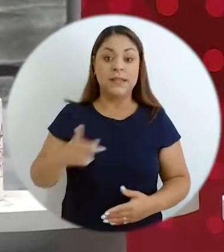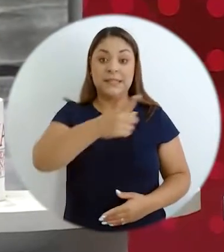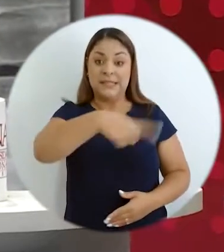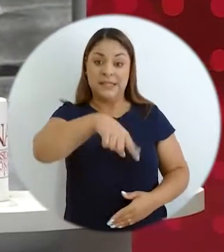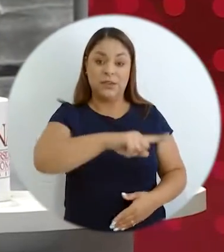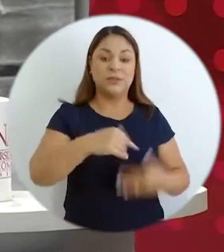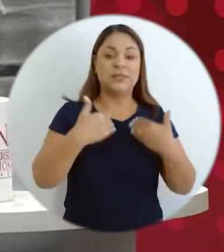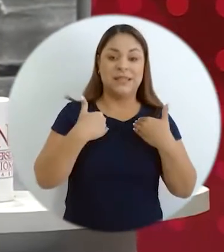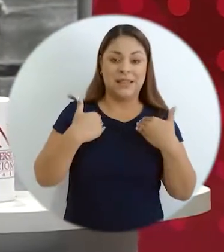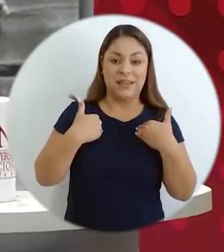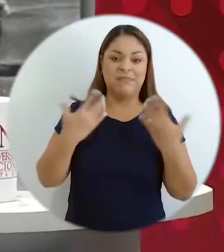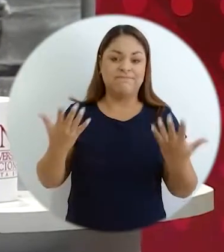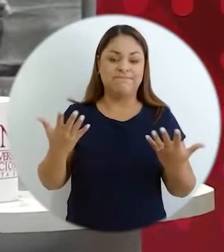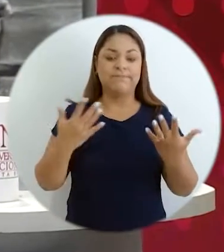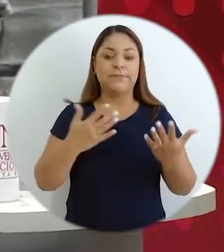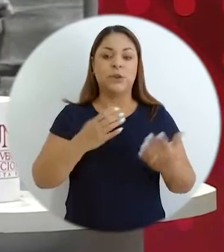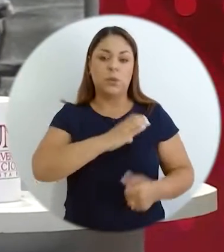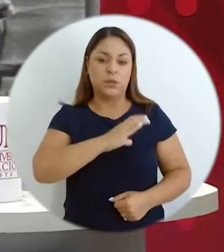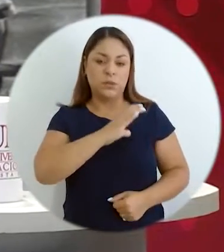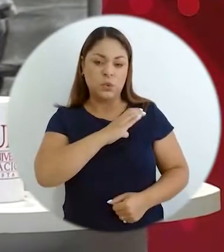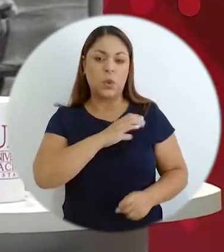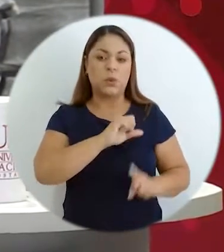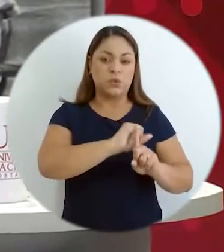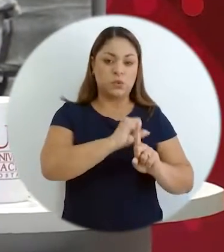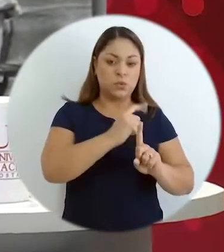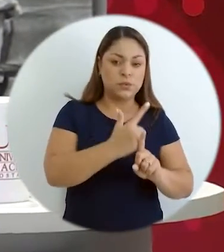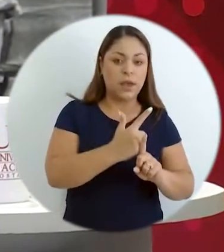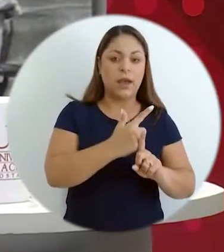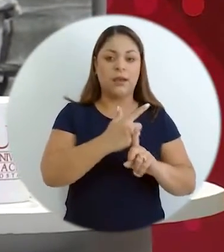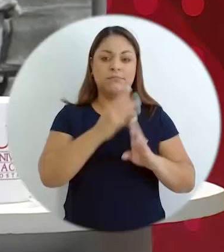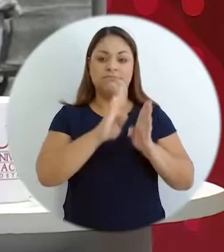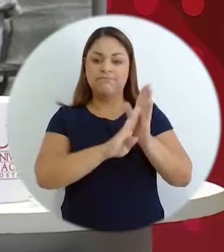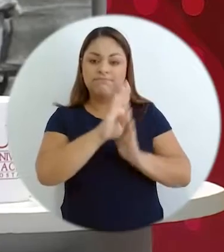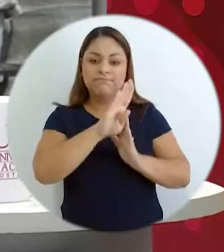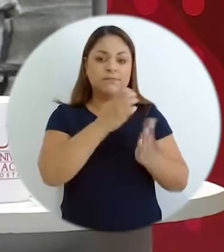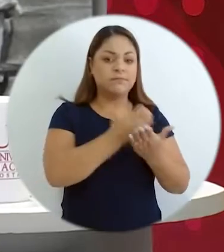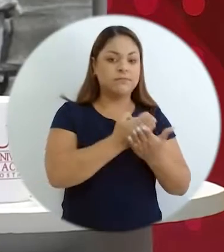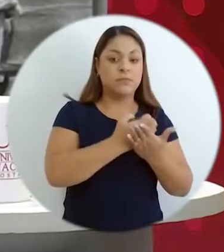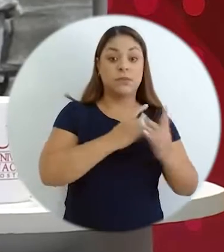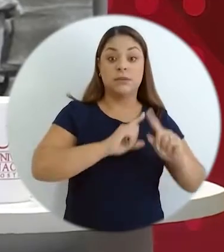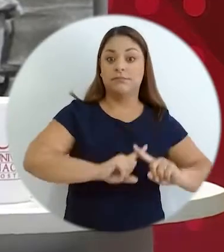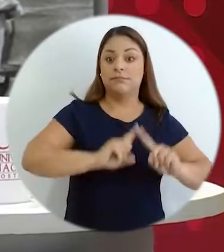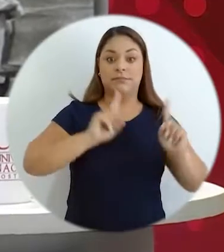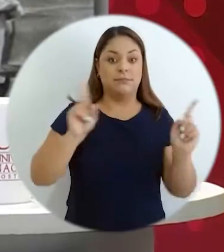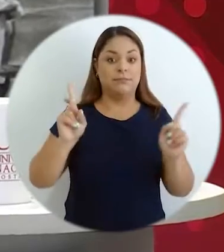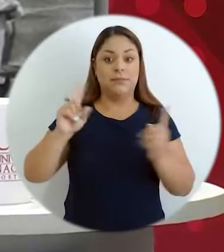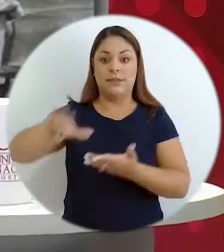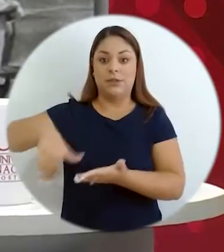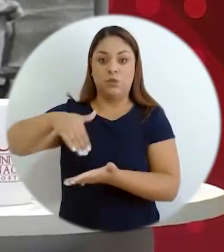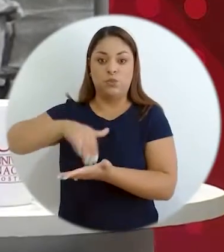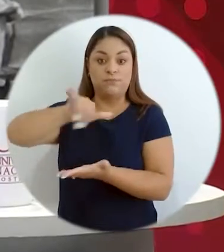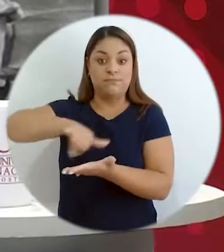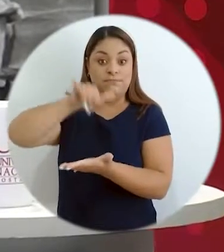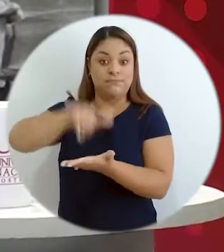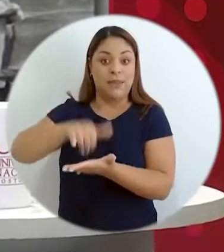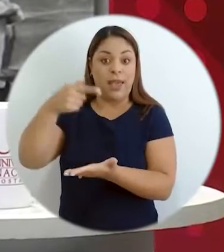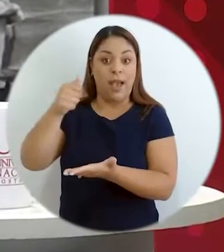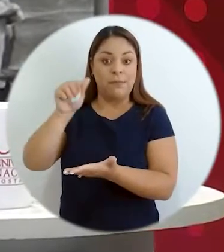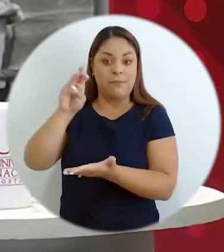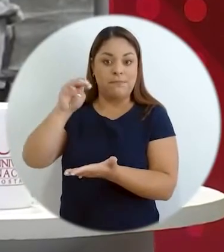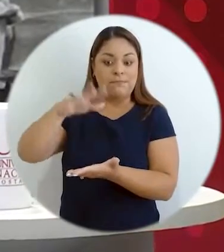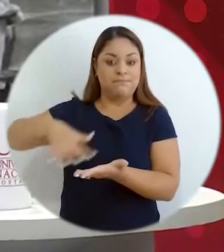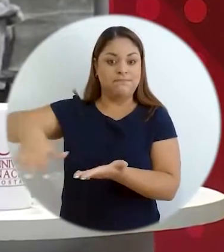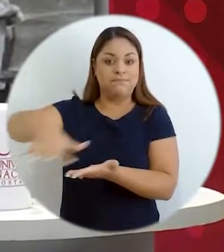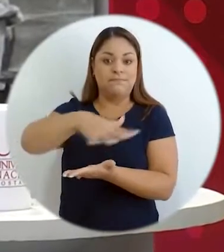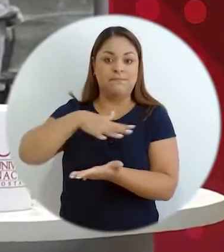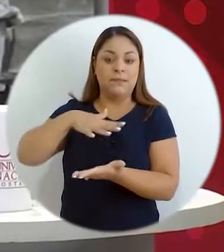condiciones sociales y de desarrollo económico muy diferentes a los que se dan aquí en el Gran Área Metropolitana. Por eso hoy